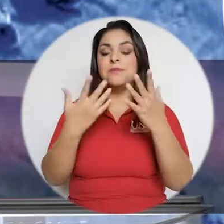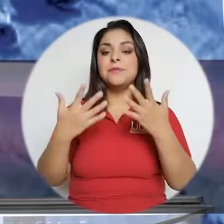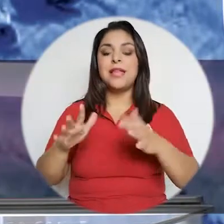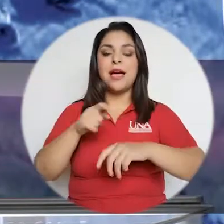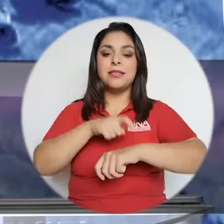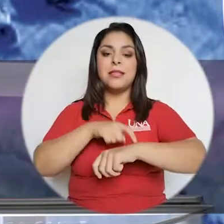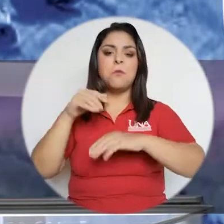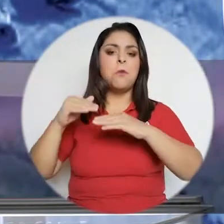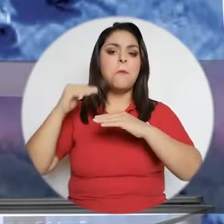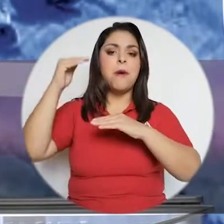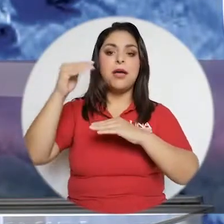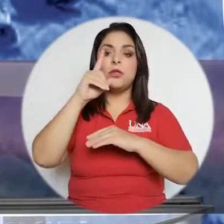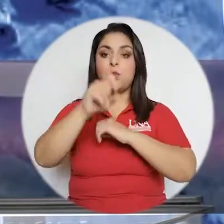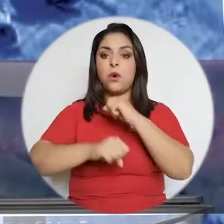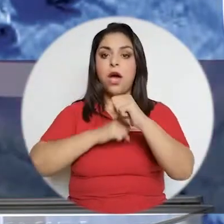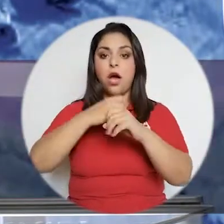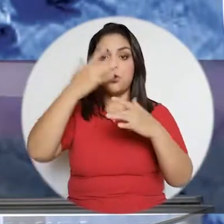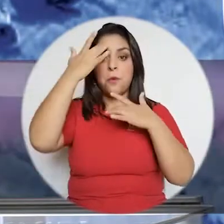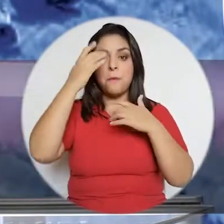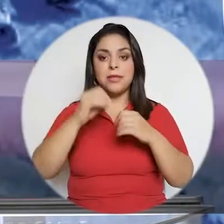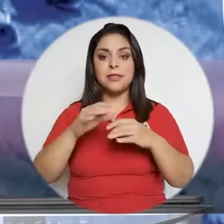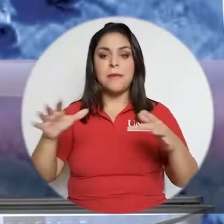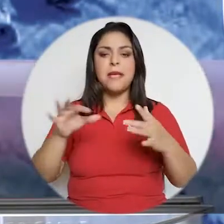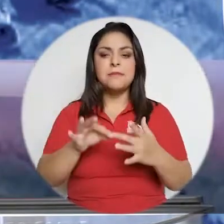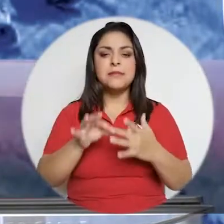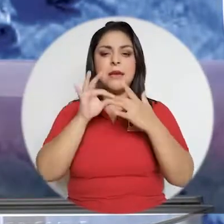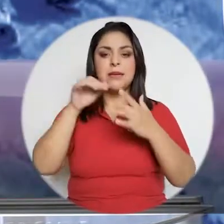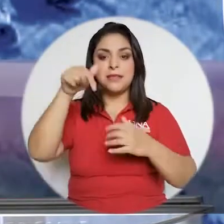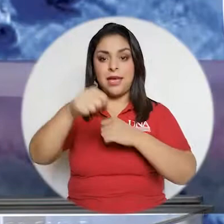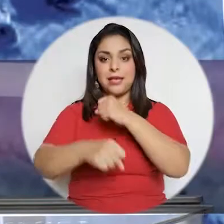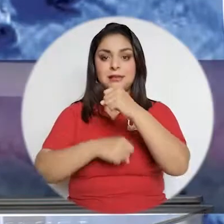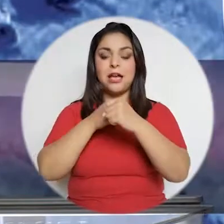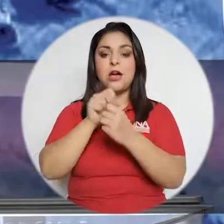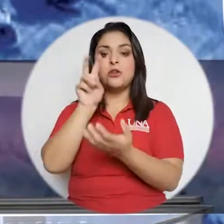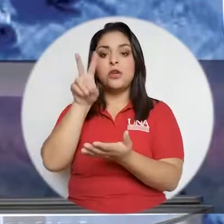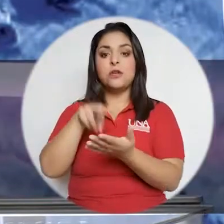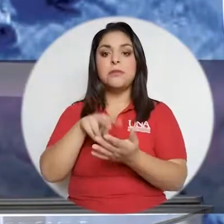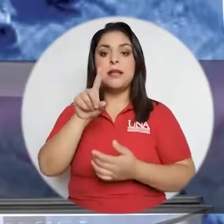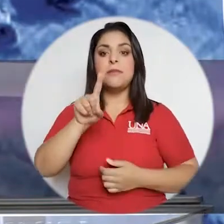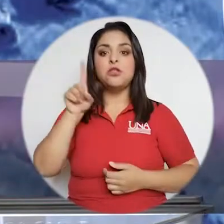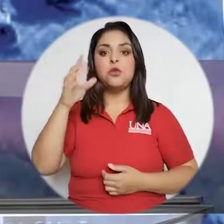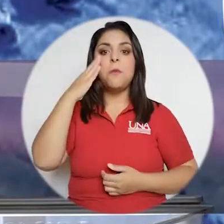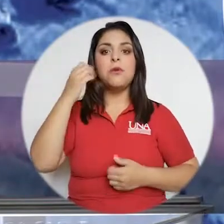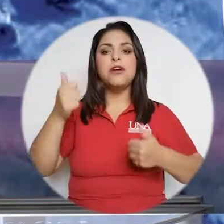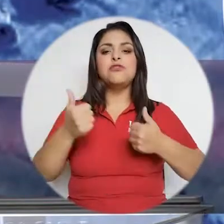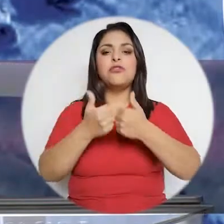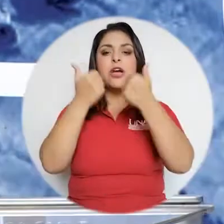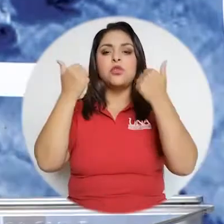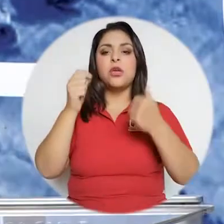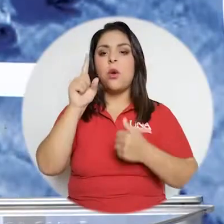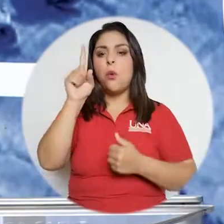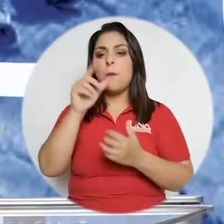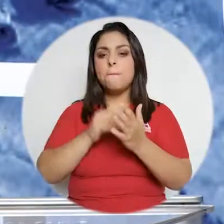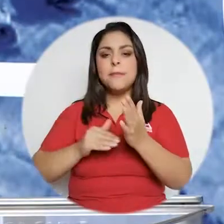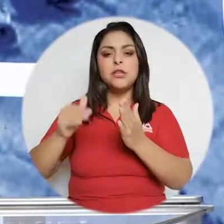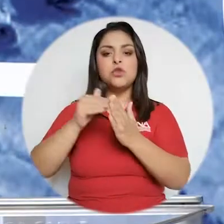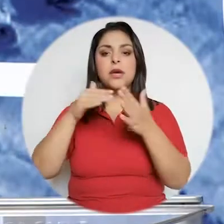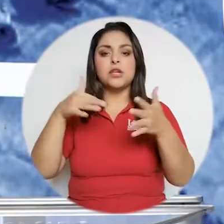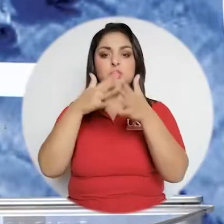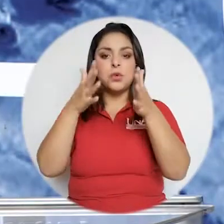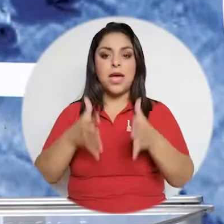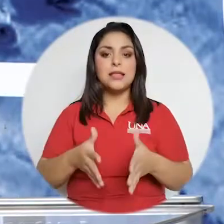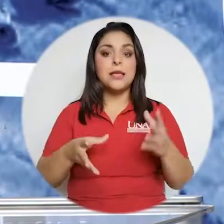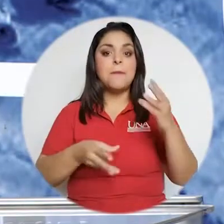pandemia, ¿verdad? Y este año, en particular el 2021, enfrentamos el gran reto de que un millón de estudiantes y más de 67